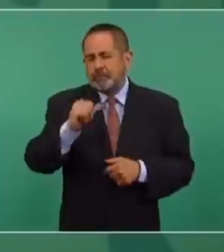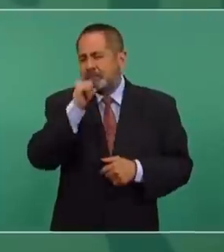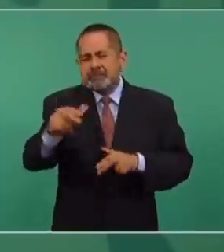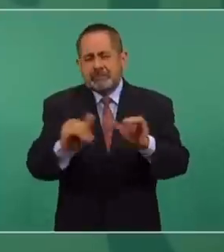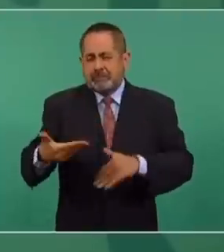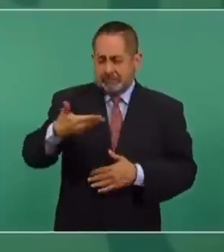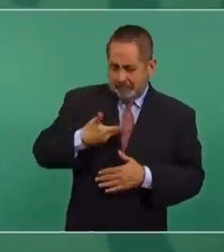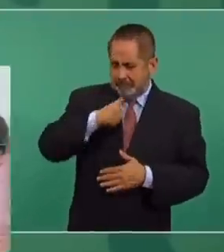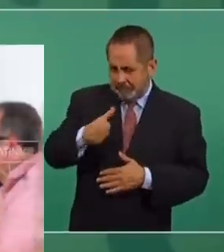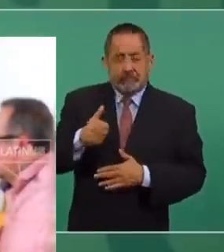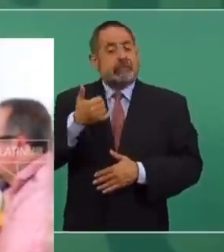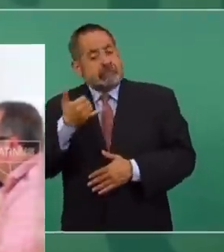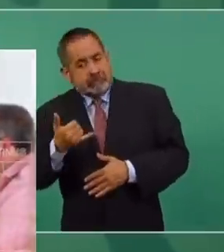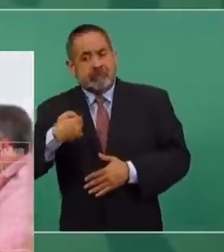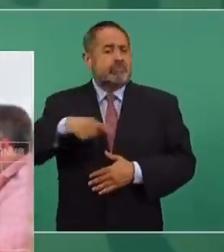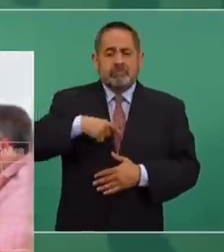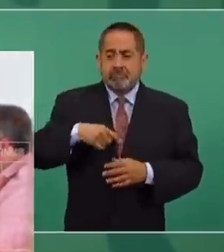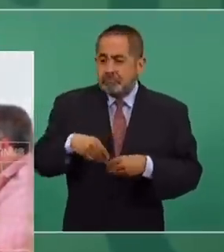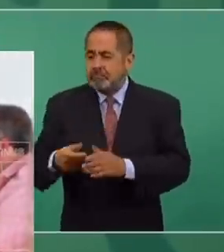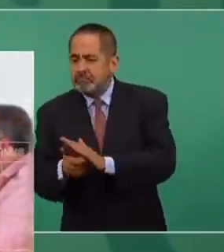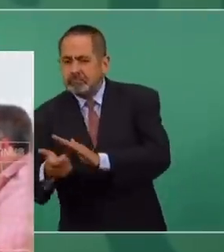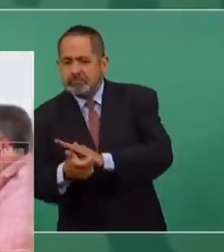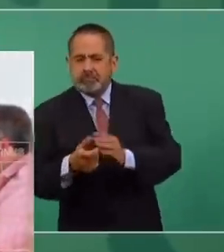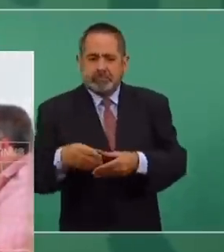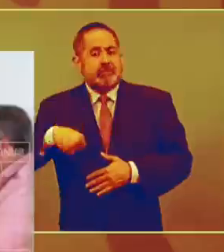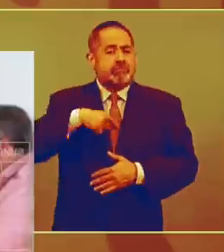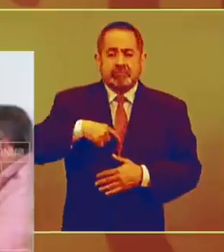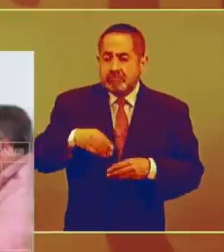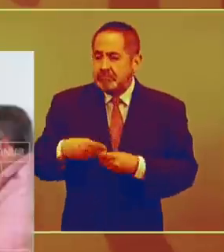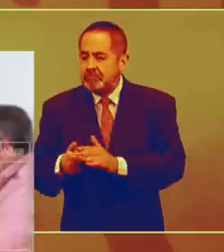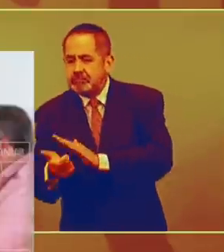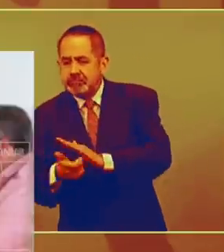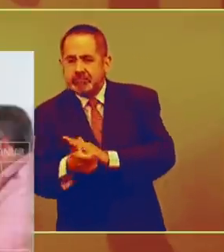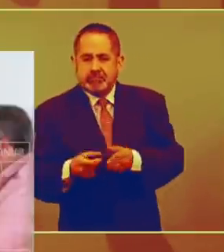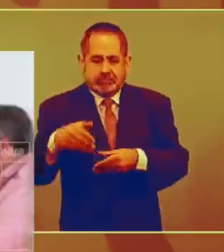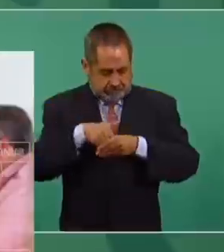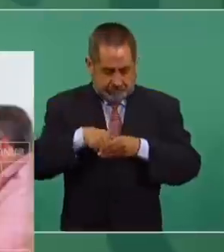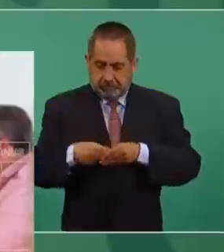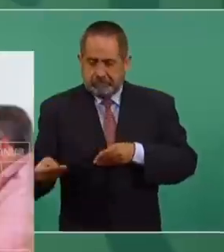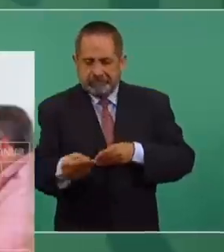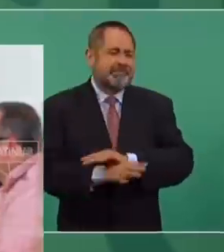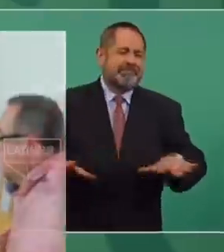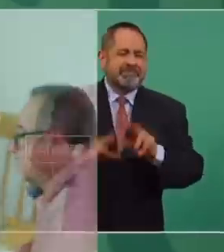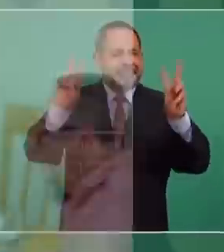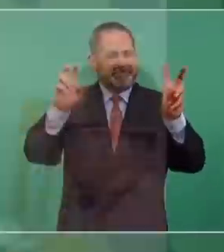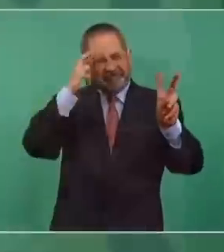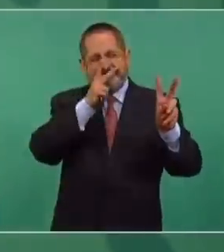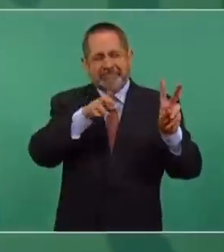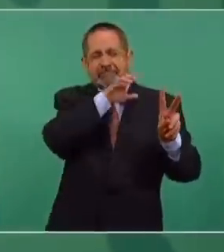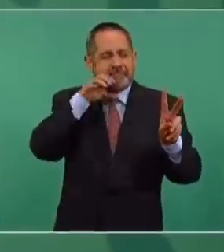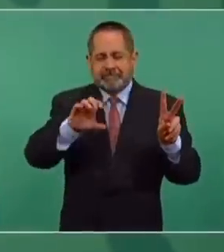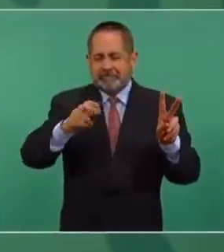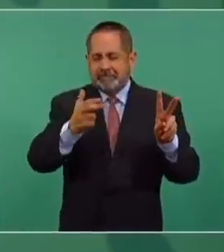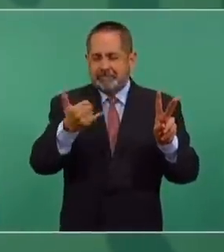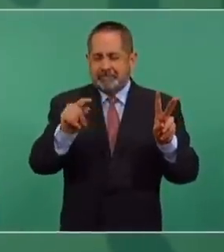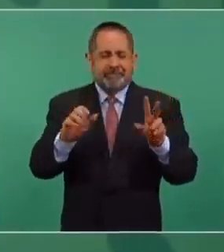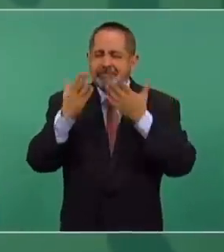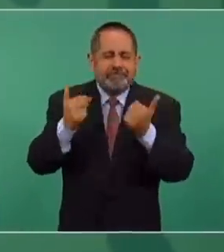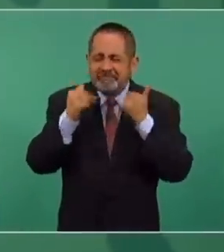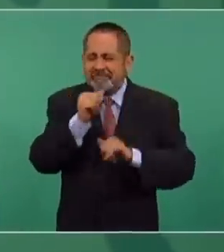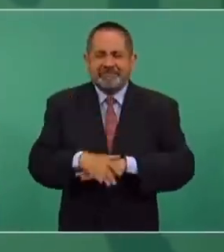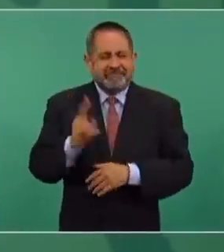Nosotros no repartimos sobres, repartimos sobres, ya no hay chayote, se acabó con el cultivo del chayote